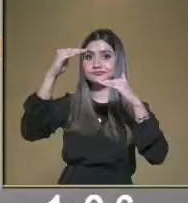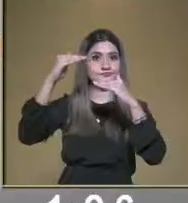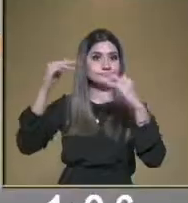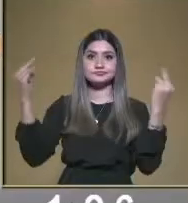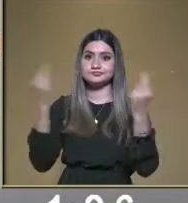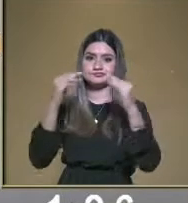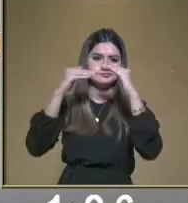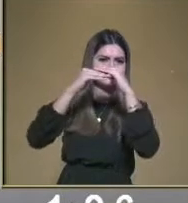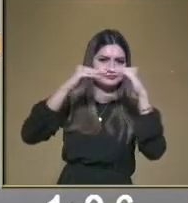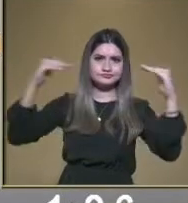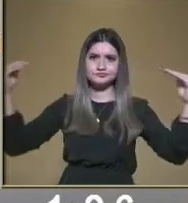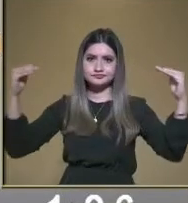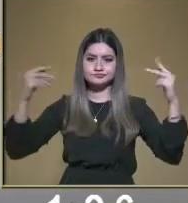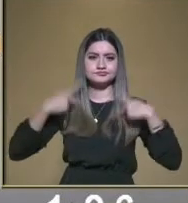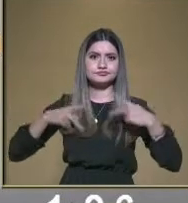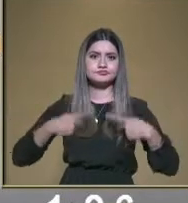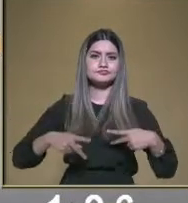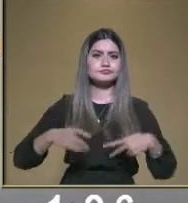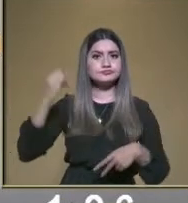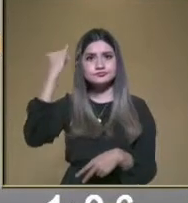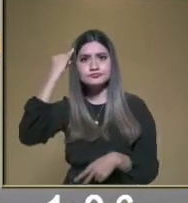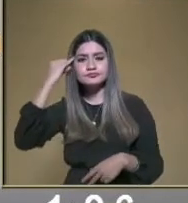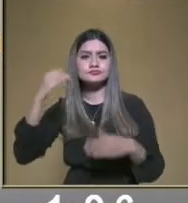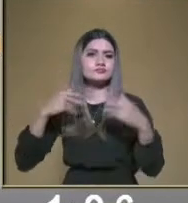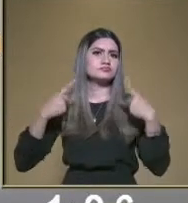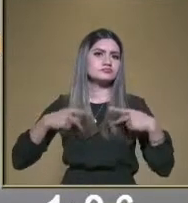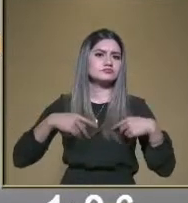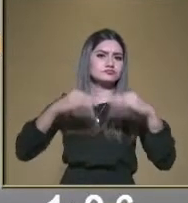ley. Muy bien, maestra. excelente. Muy bien.